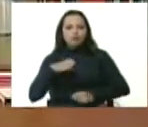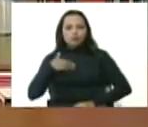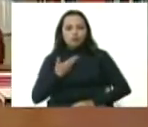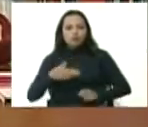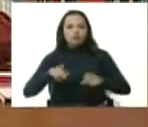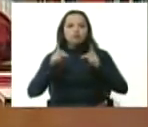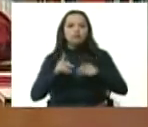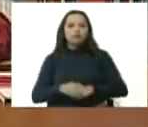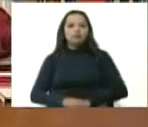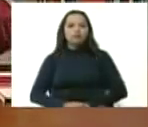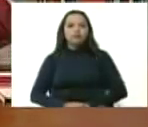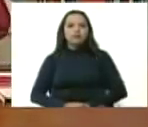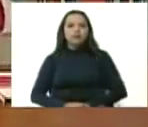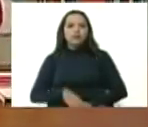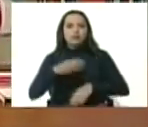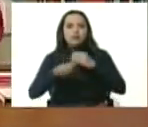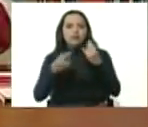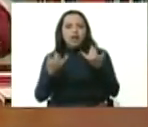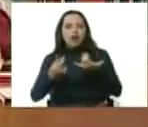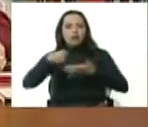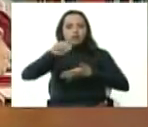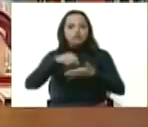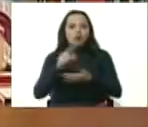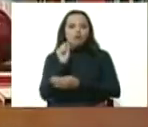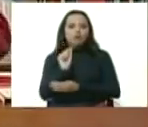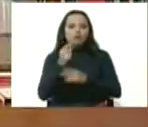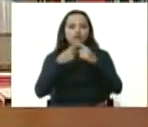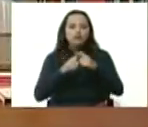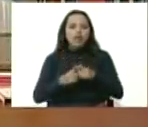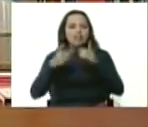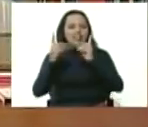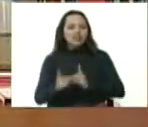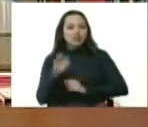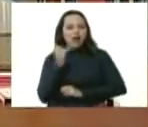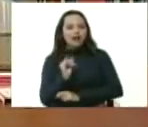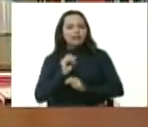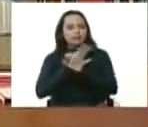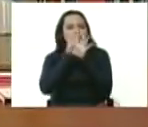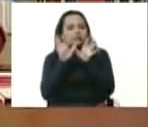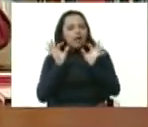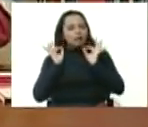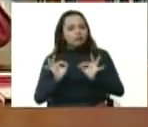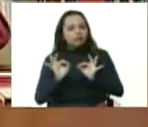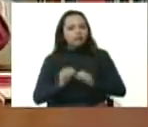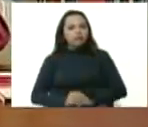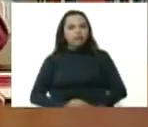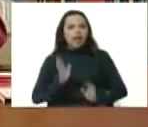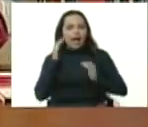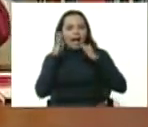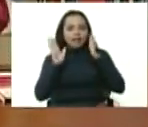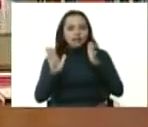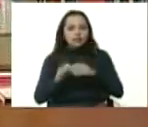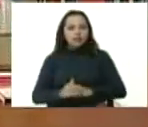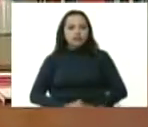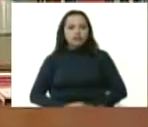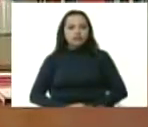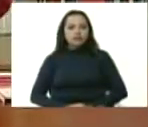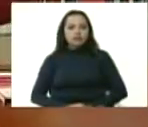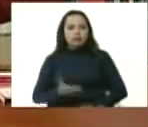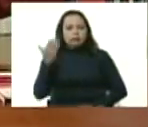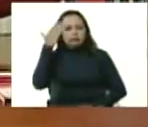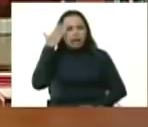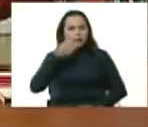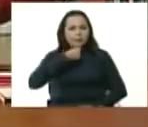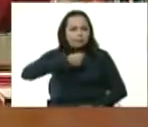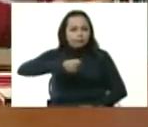bueno voy a proceder a firmar este punto de cuenta para que la decisión quede bien asentada atención oído sé que todos los periodistas